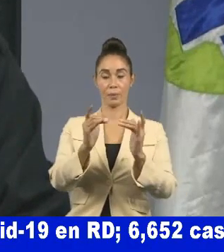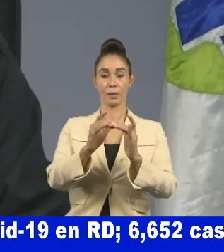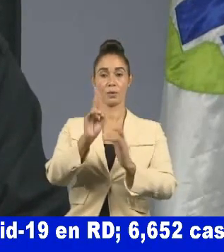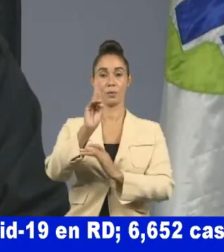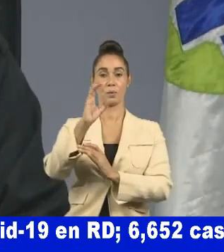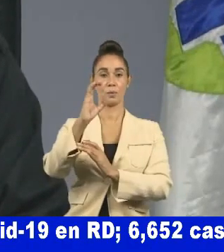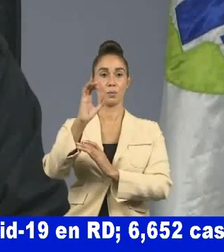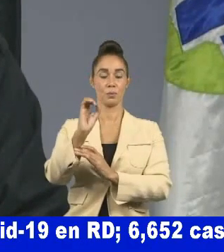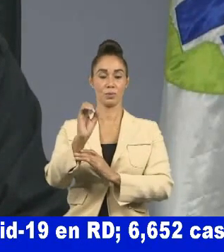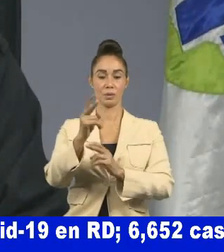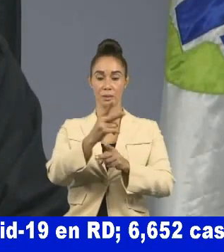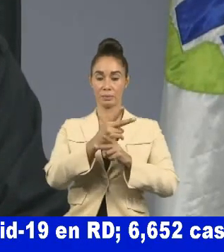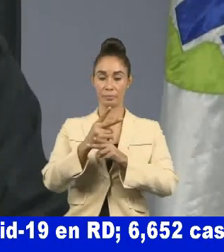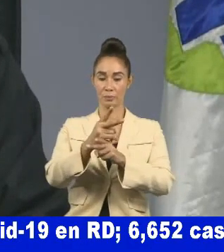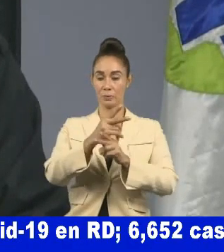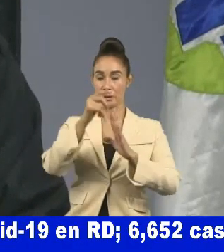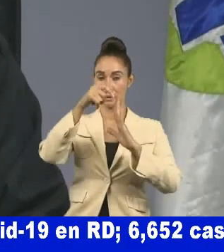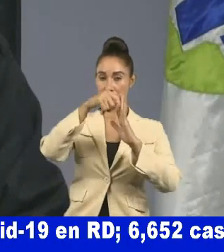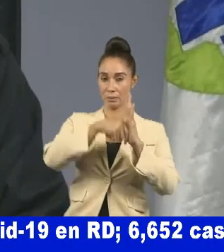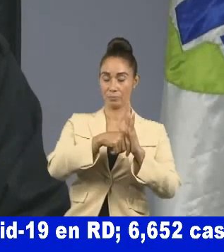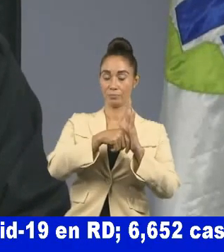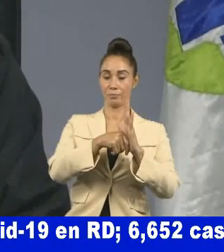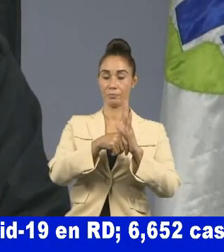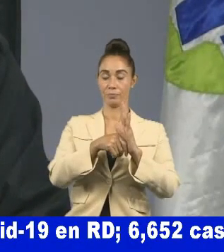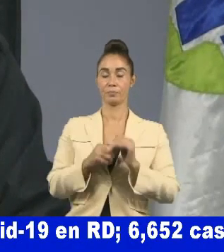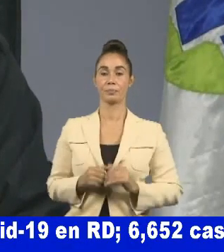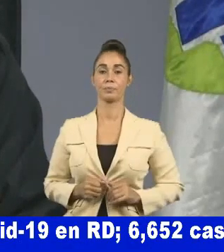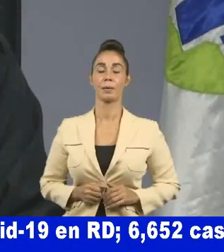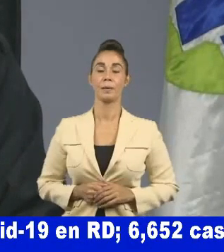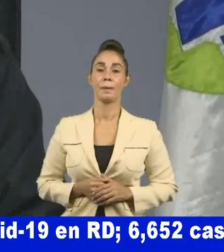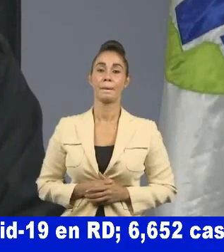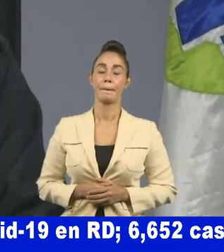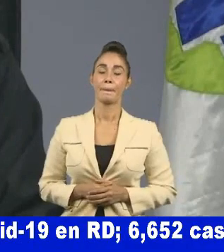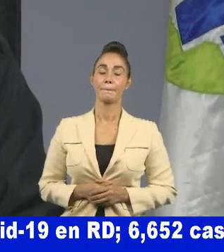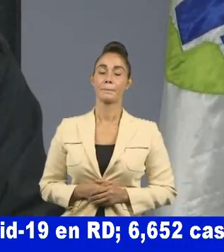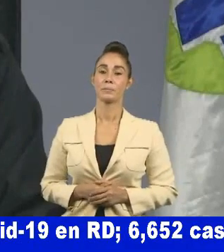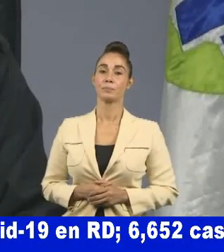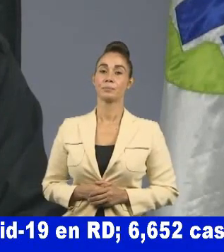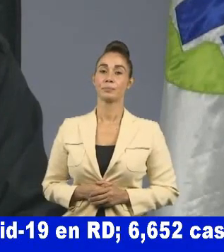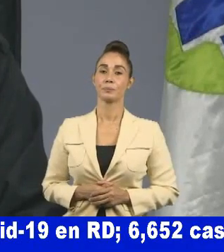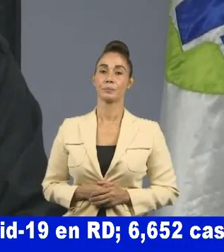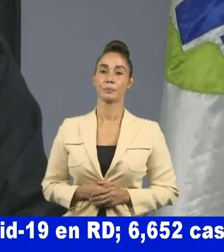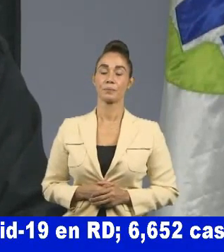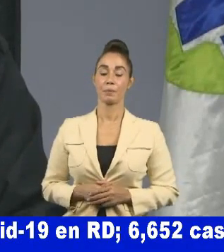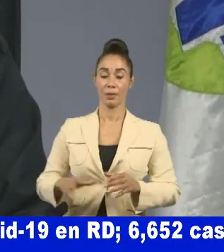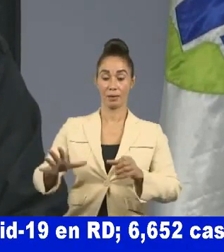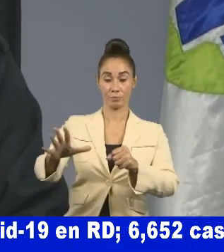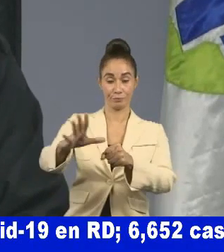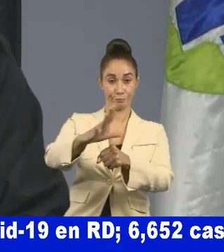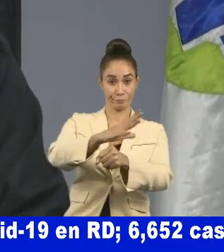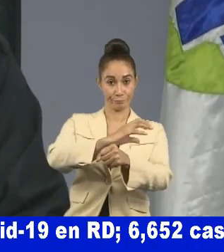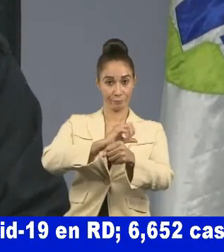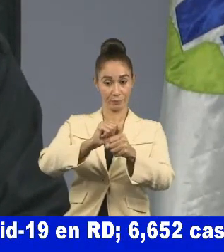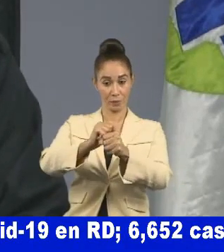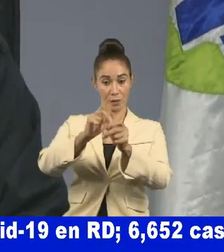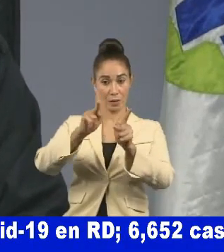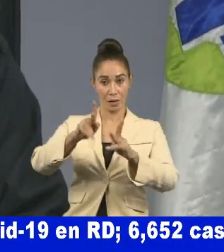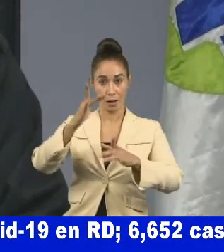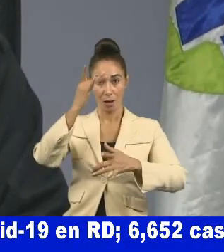están siendo monitoreadas por el sistema. Del total de pacientes de los 144,